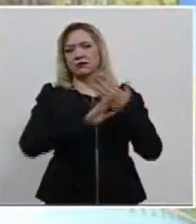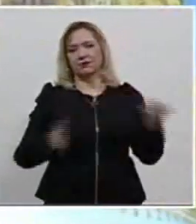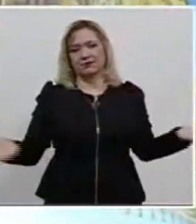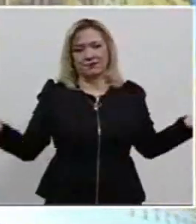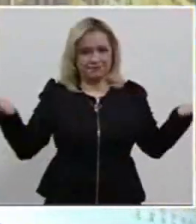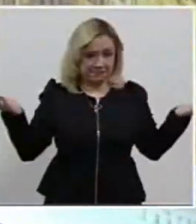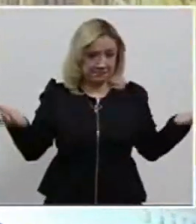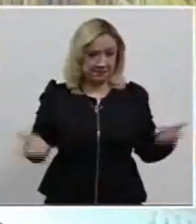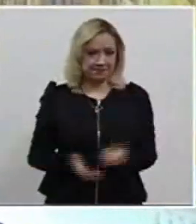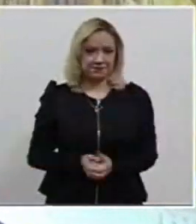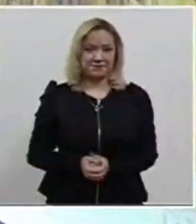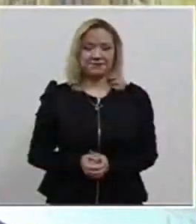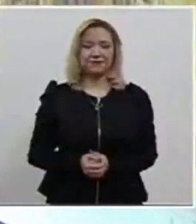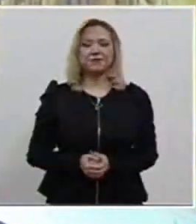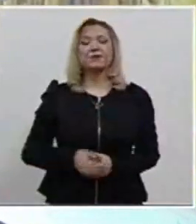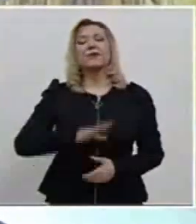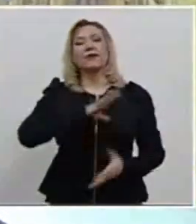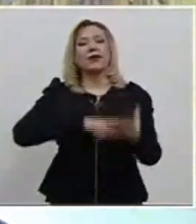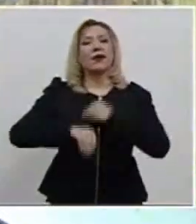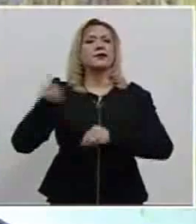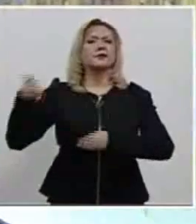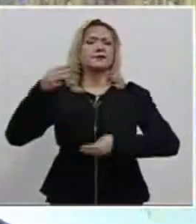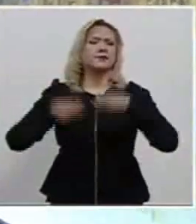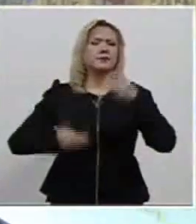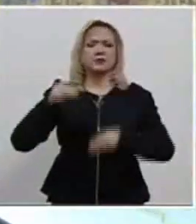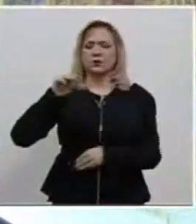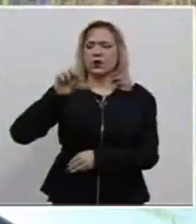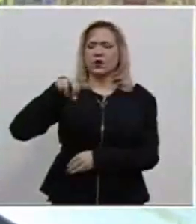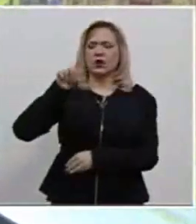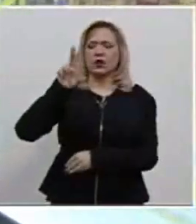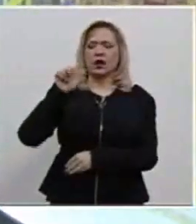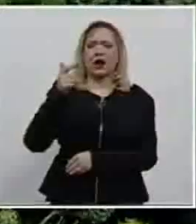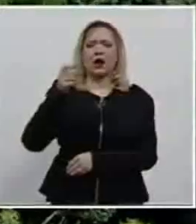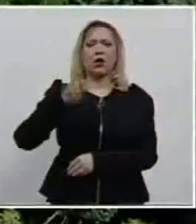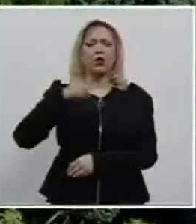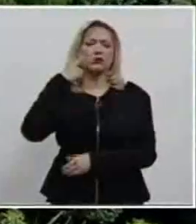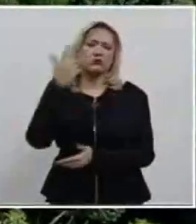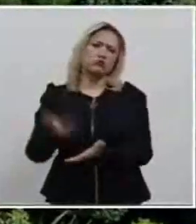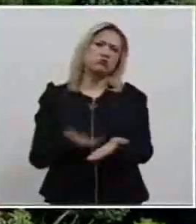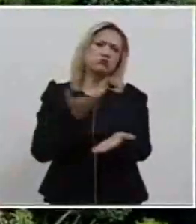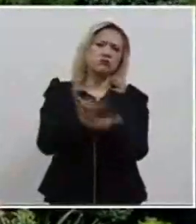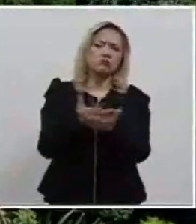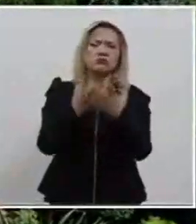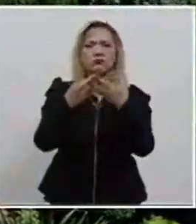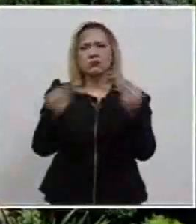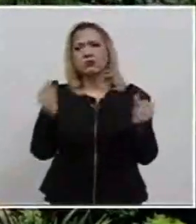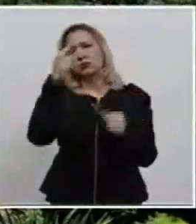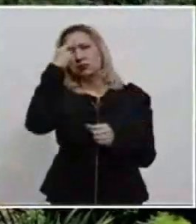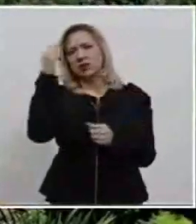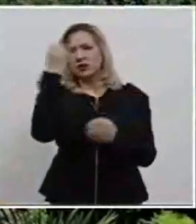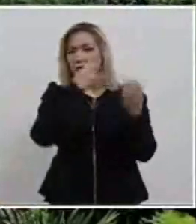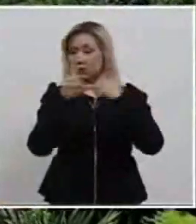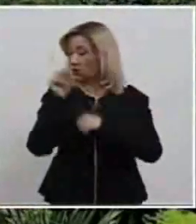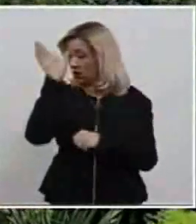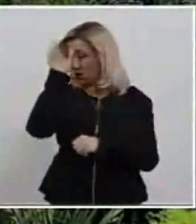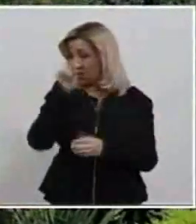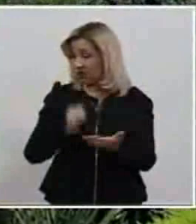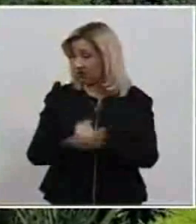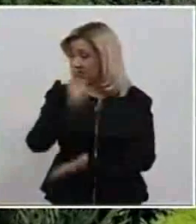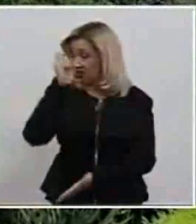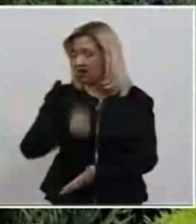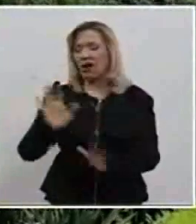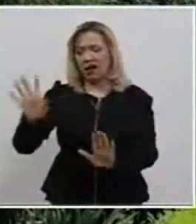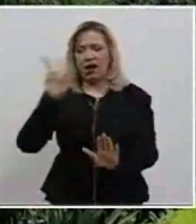magistrado Reyes Rodríguez Mundragón, con el que propone resolver el recurso de revisión del procedimiento especial sancionador